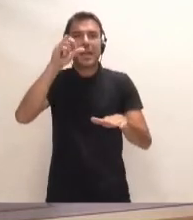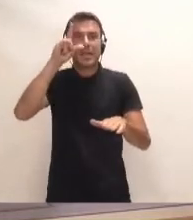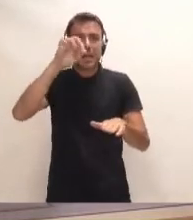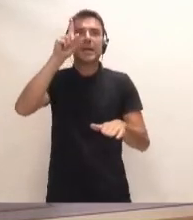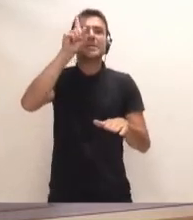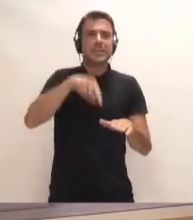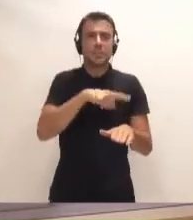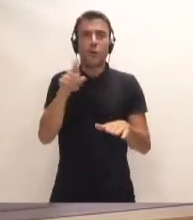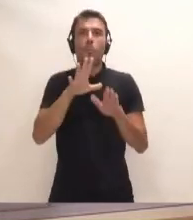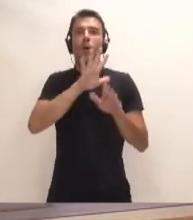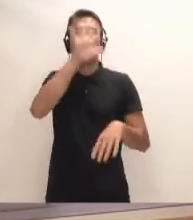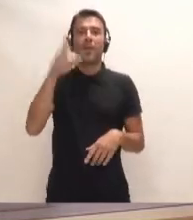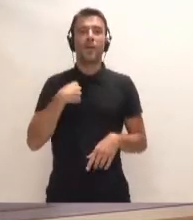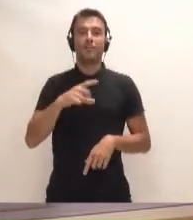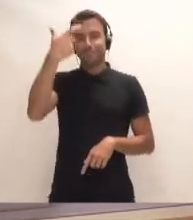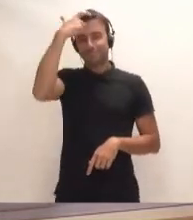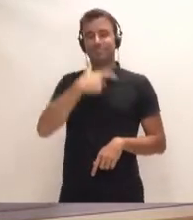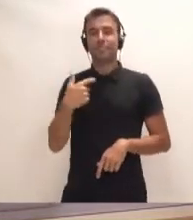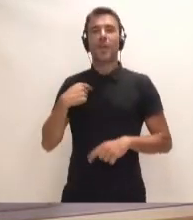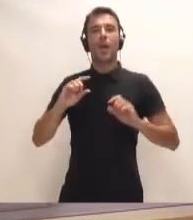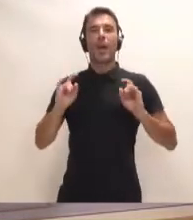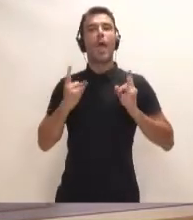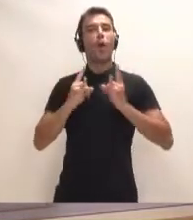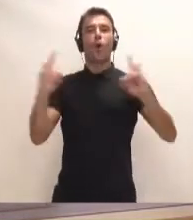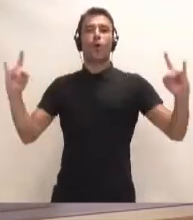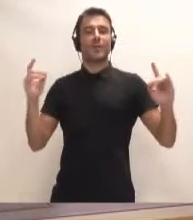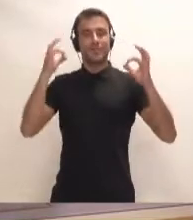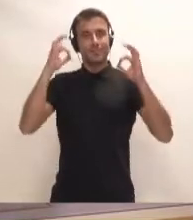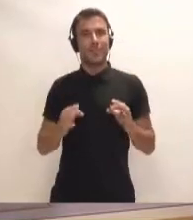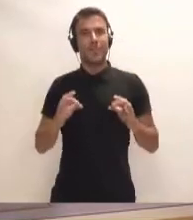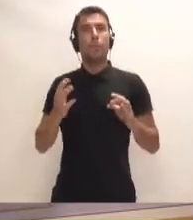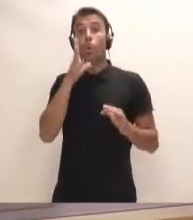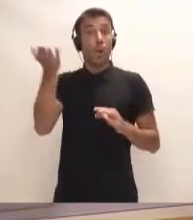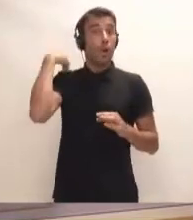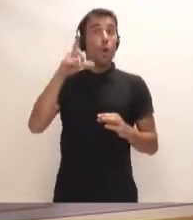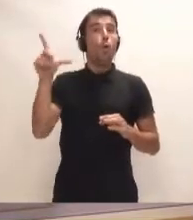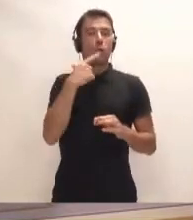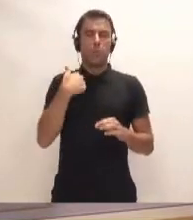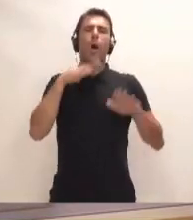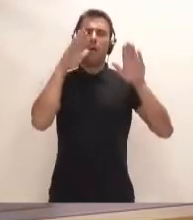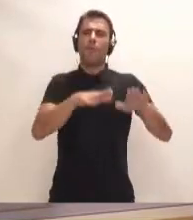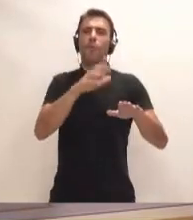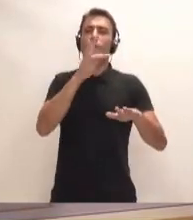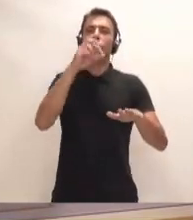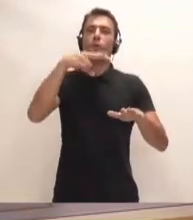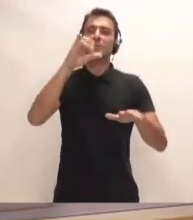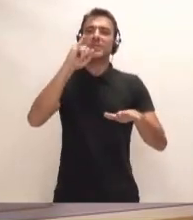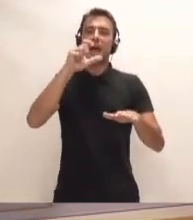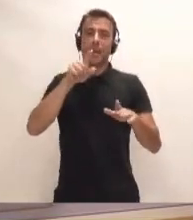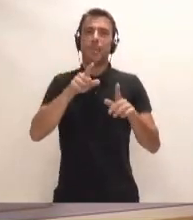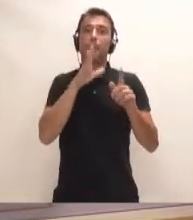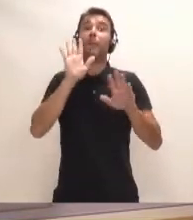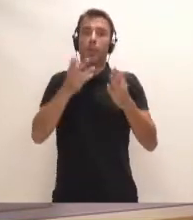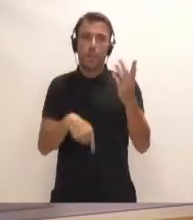que se quiere poner la medalla de ecologista, pero en el mes de julio dijo que sí estaba a favor de Fonsalía mientras presentaba una enmienda